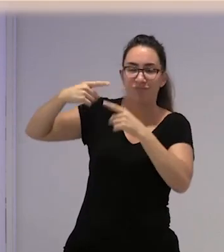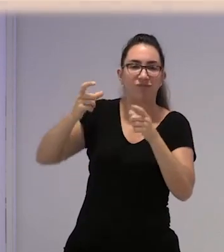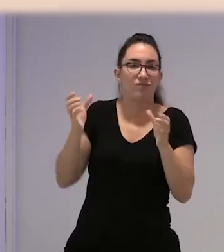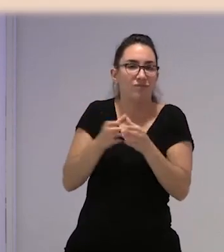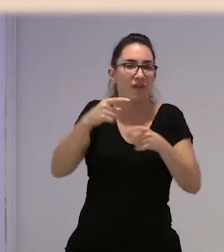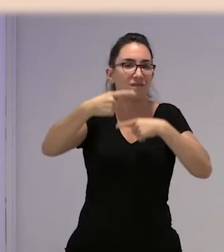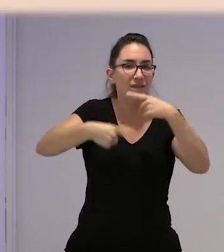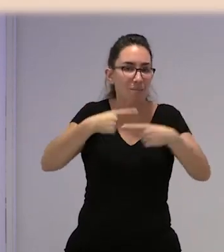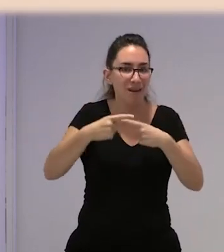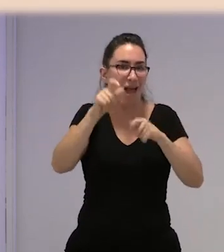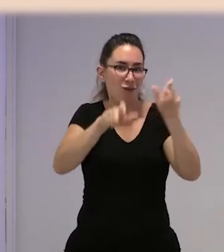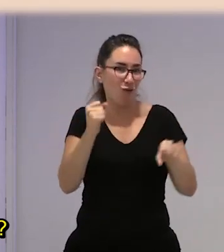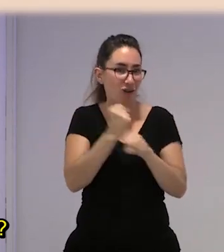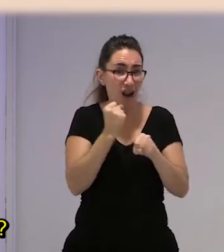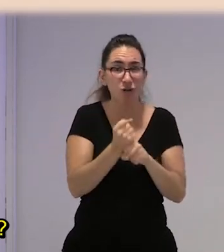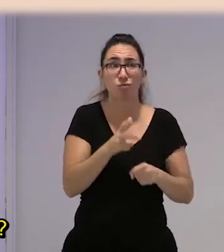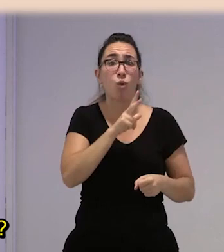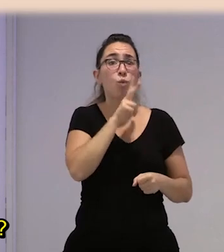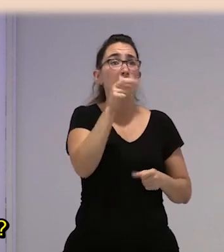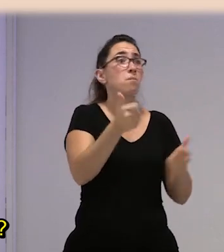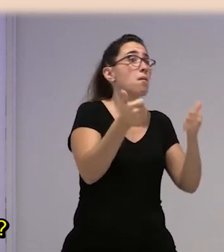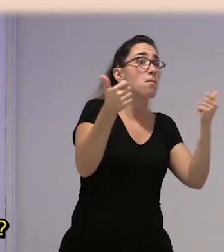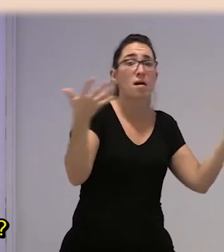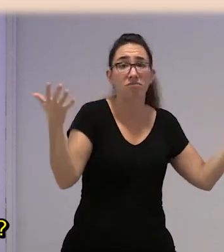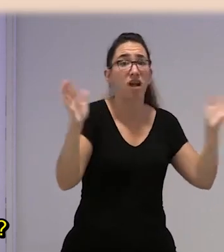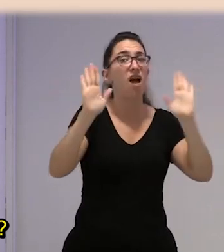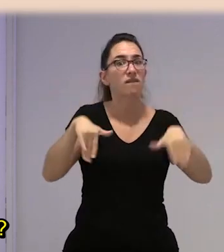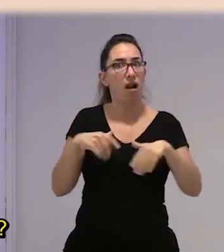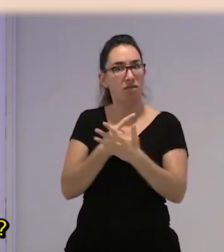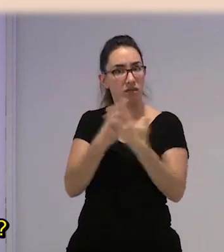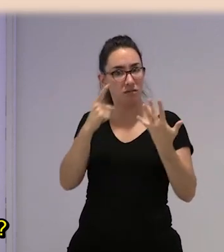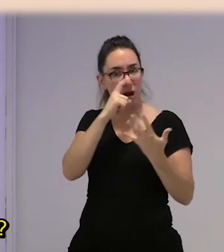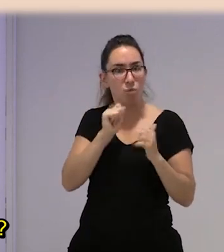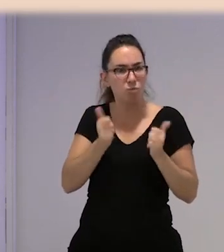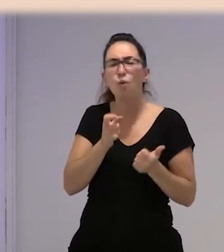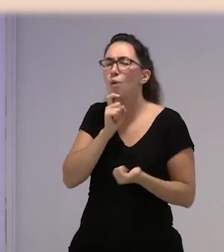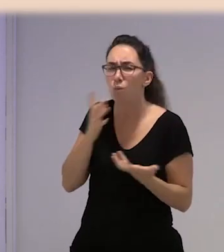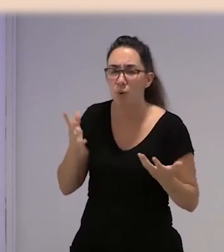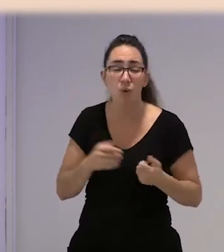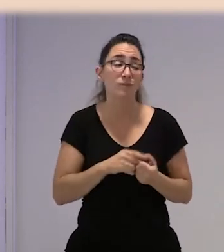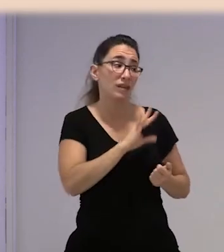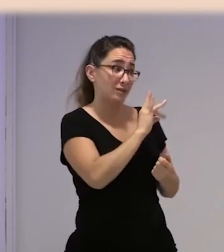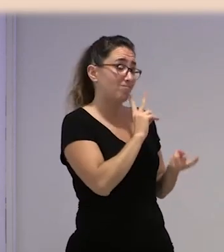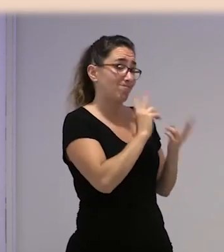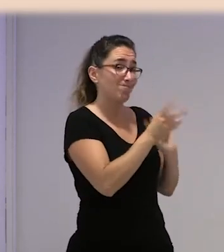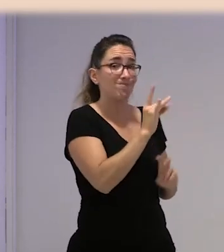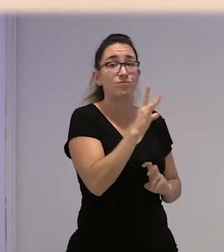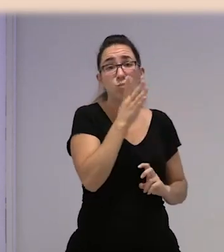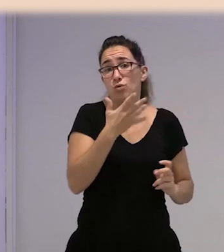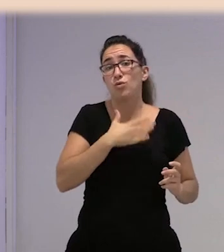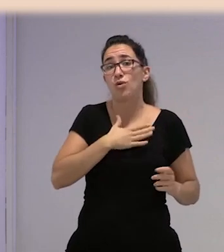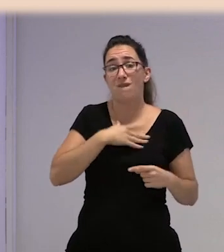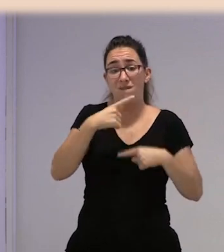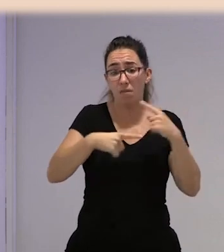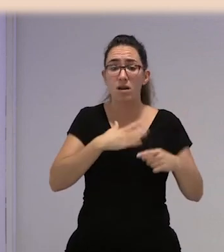con pocas posibilidades en Huelva y con 16 añicos. ¿Cómo empiezas a currar en el campo? Pues sí, básicamente eso. Mi familia, pues,